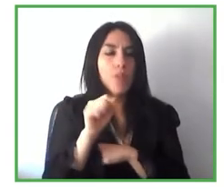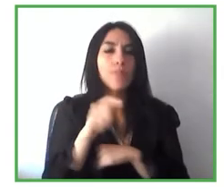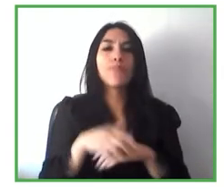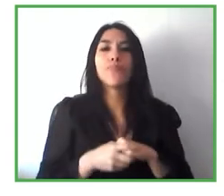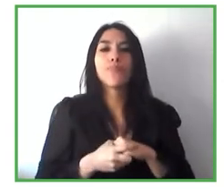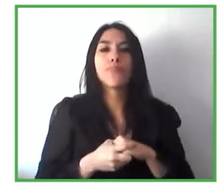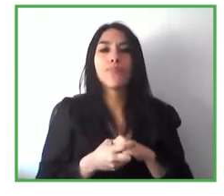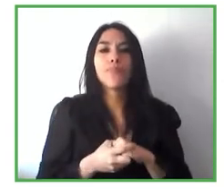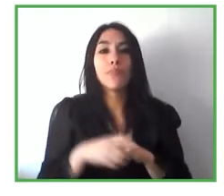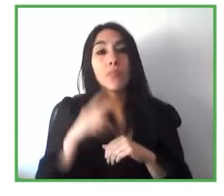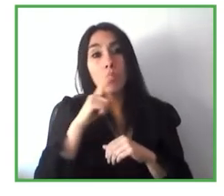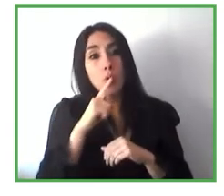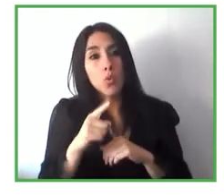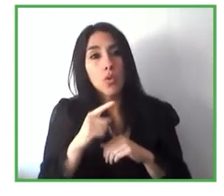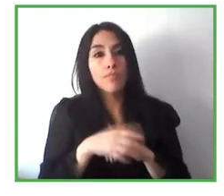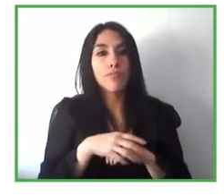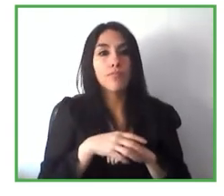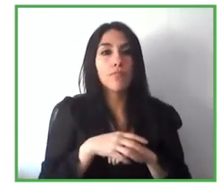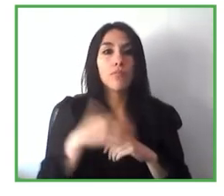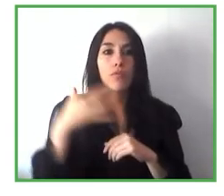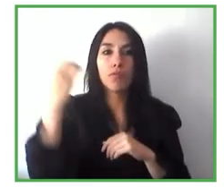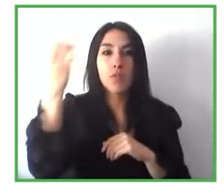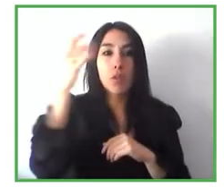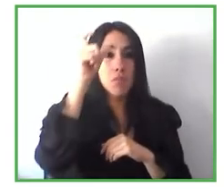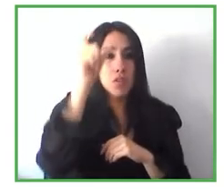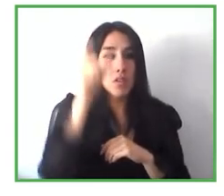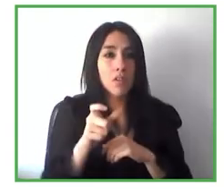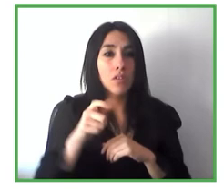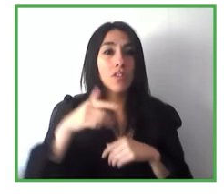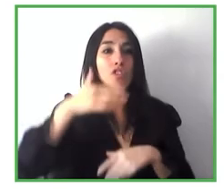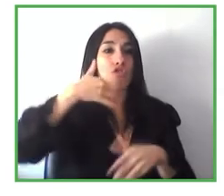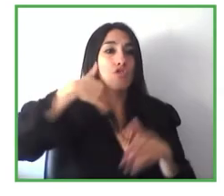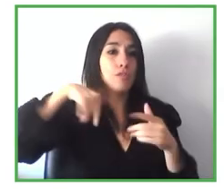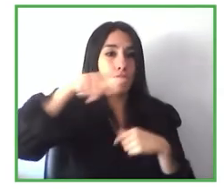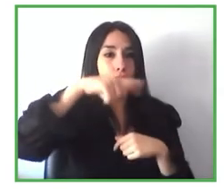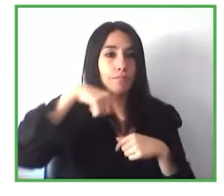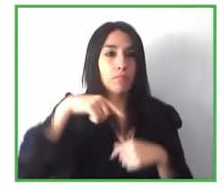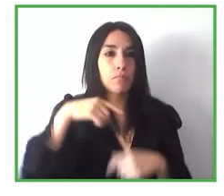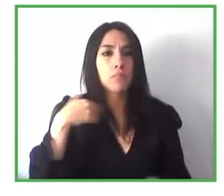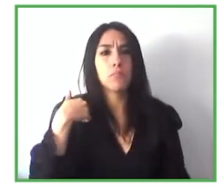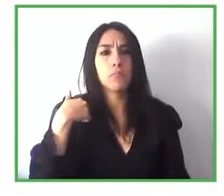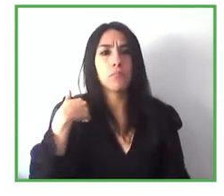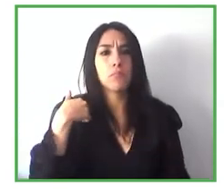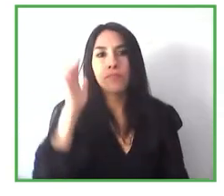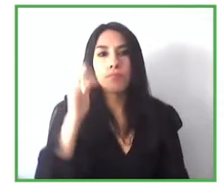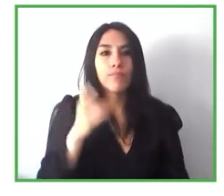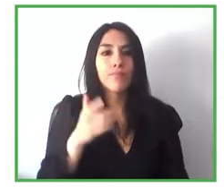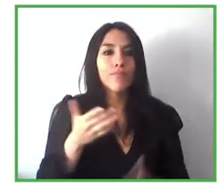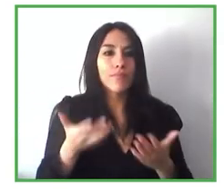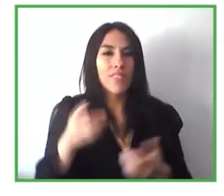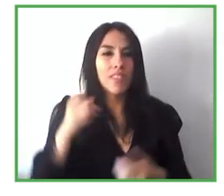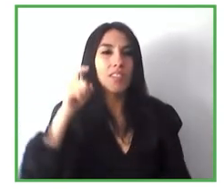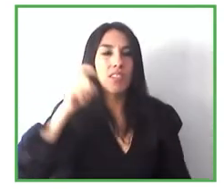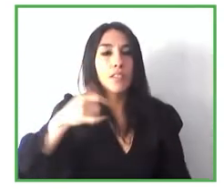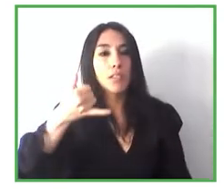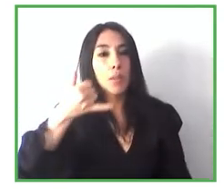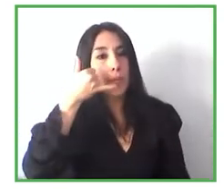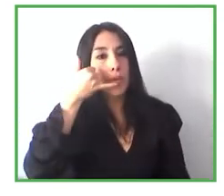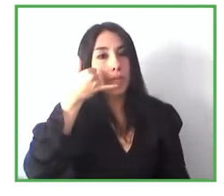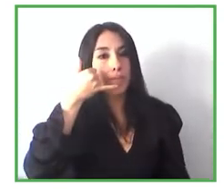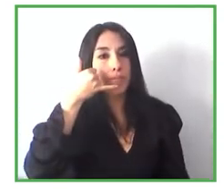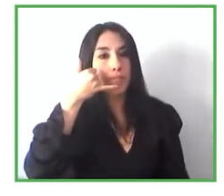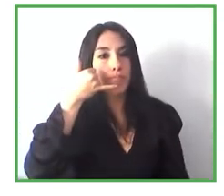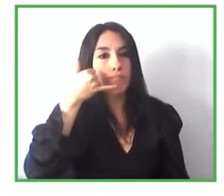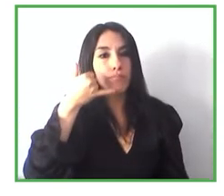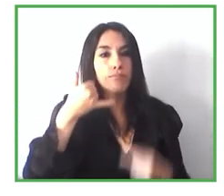en ese momento es cuando es necesario Navilens en poder identificar la señalítica el usuario con su terminal móvil que lo puede tener guardado